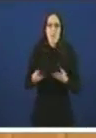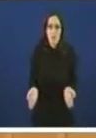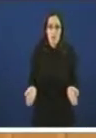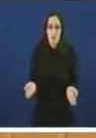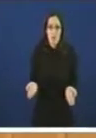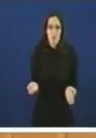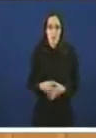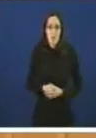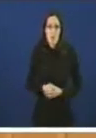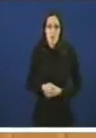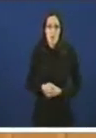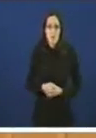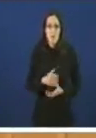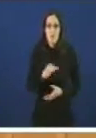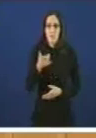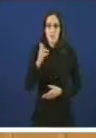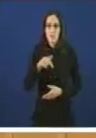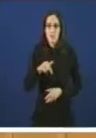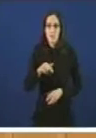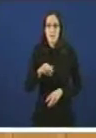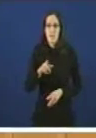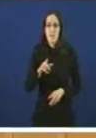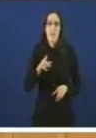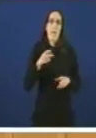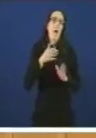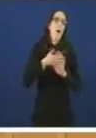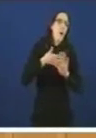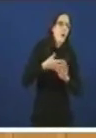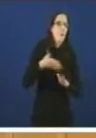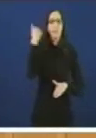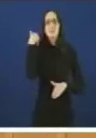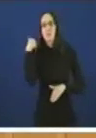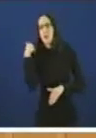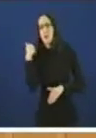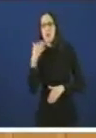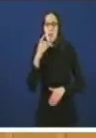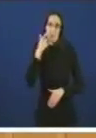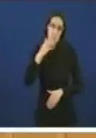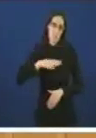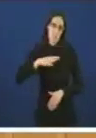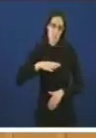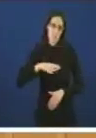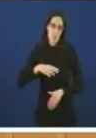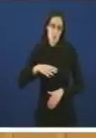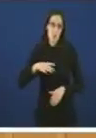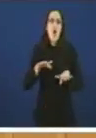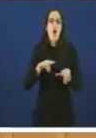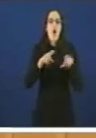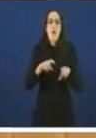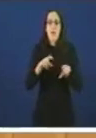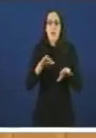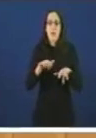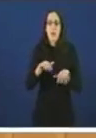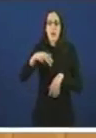E logo xa arreimentar Historia a respeito do pasado Mire Coña vostede ao Ágora E tecle Navantia ou Astano